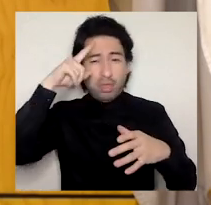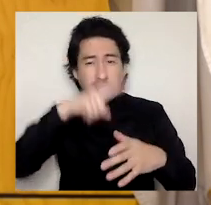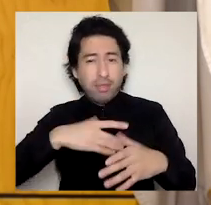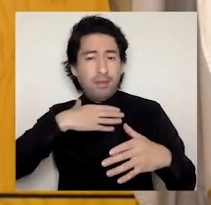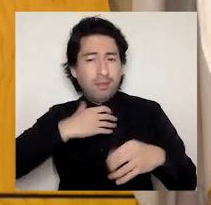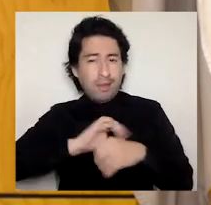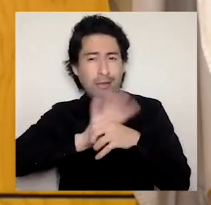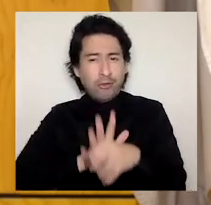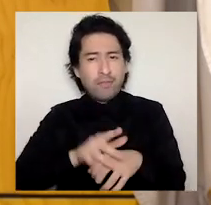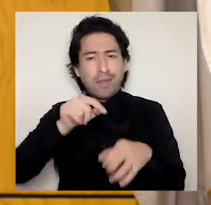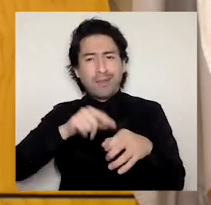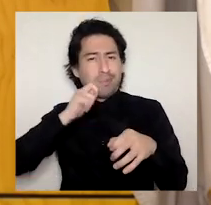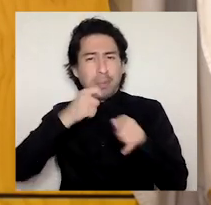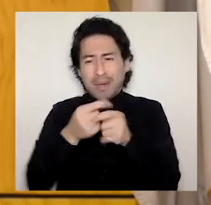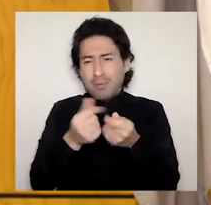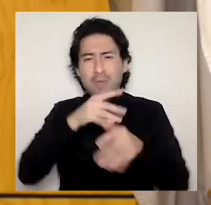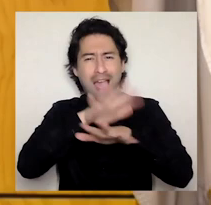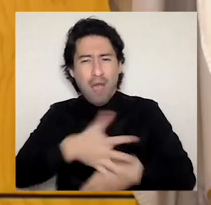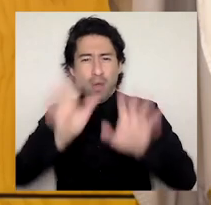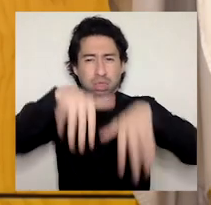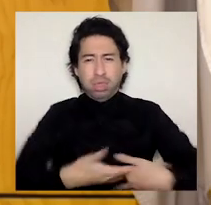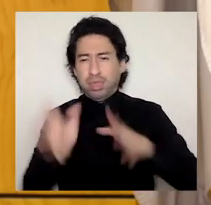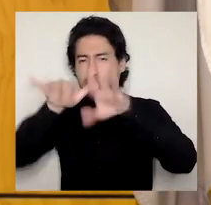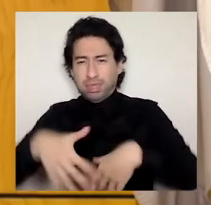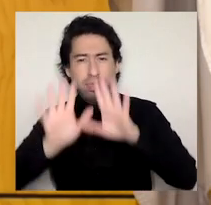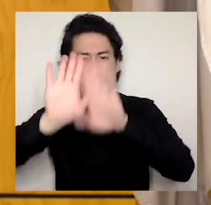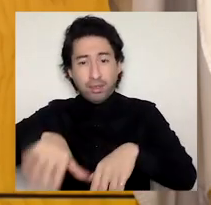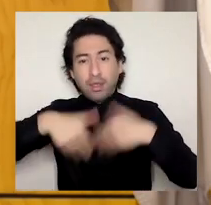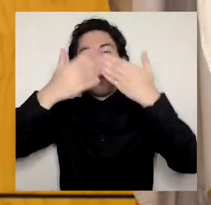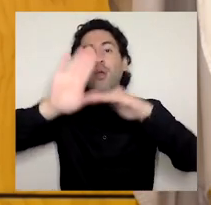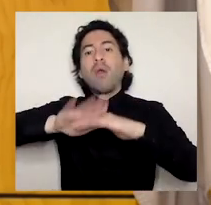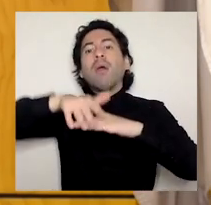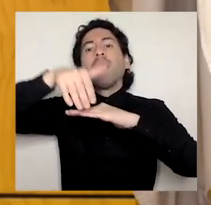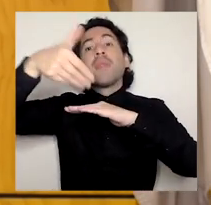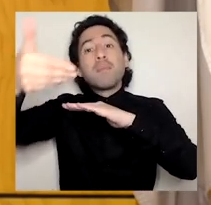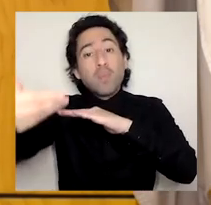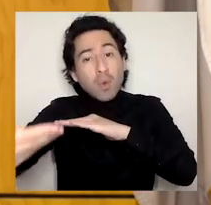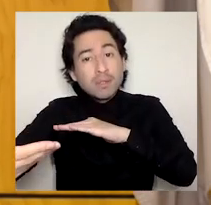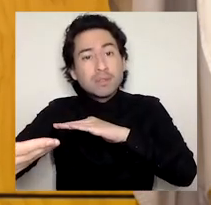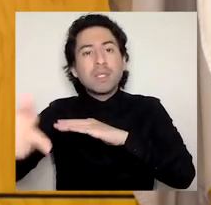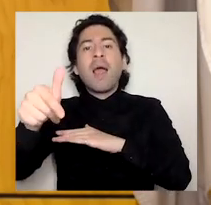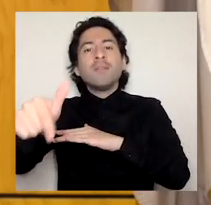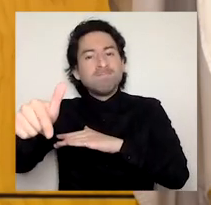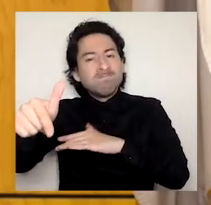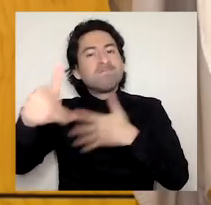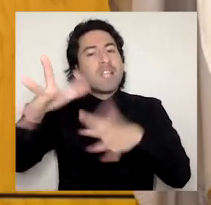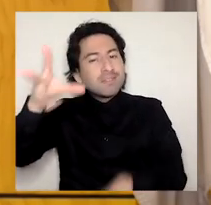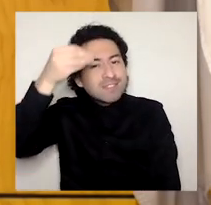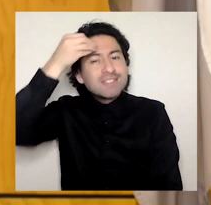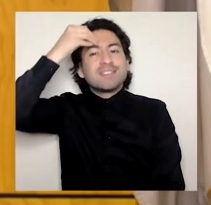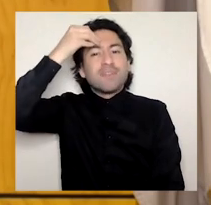40 años deberemos contar con la sabiduría y claridad intelectual así como con la fraternidad